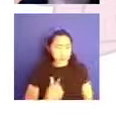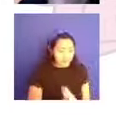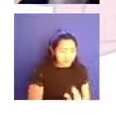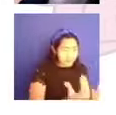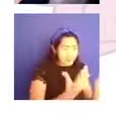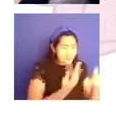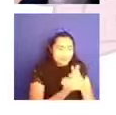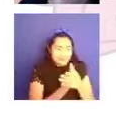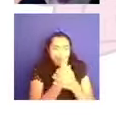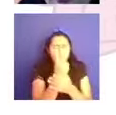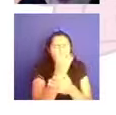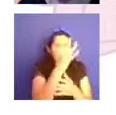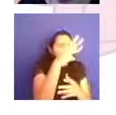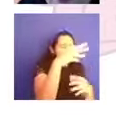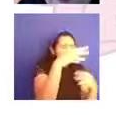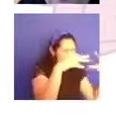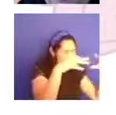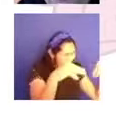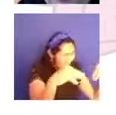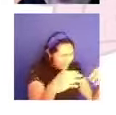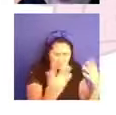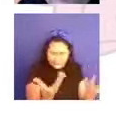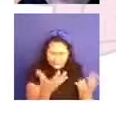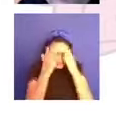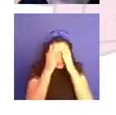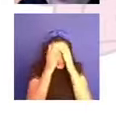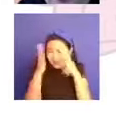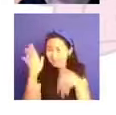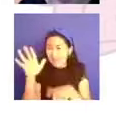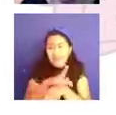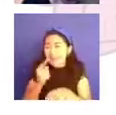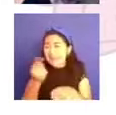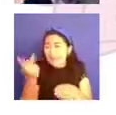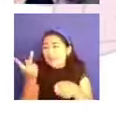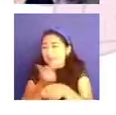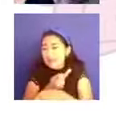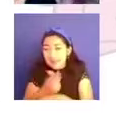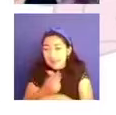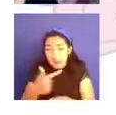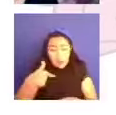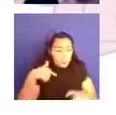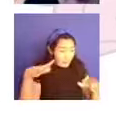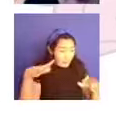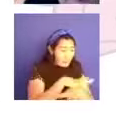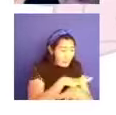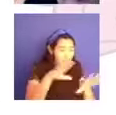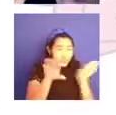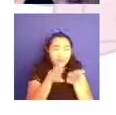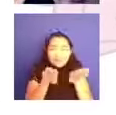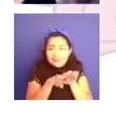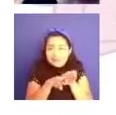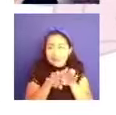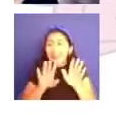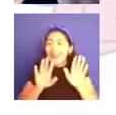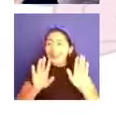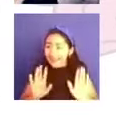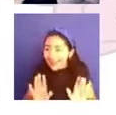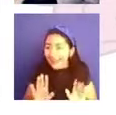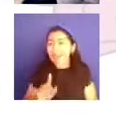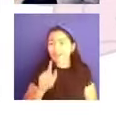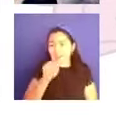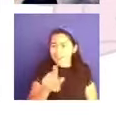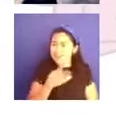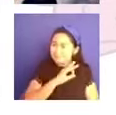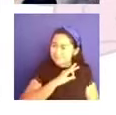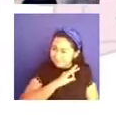comentando, cuál es lo que yo quiero poder conformar y qué es lo que puedo modificar, pues les invito a lo que una de mis maestras, la